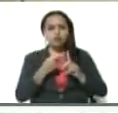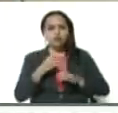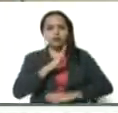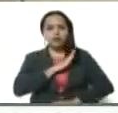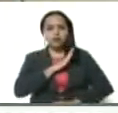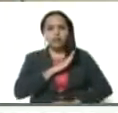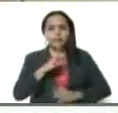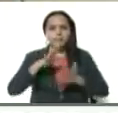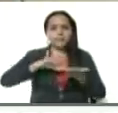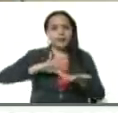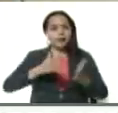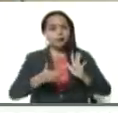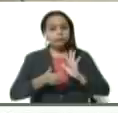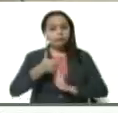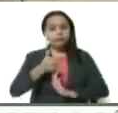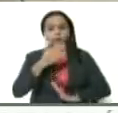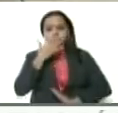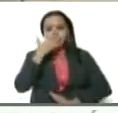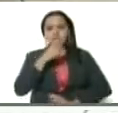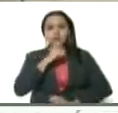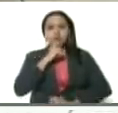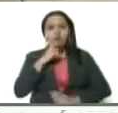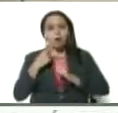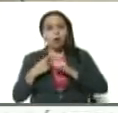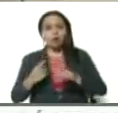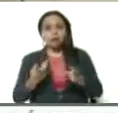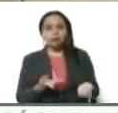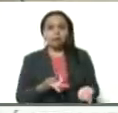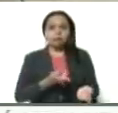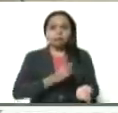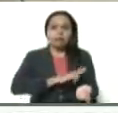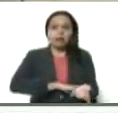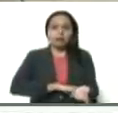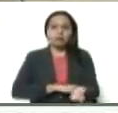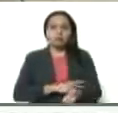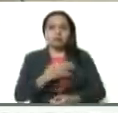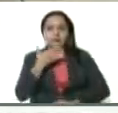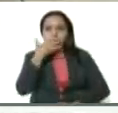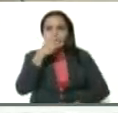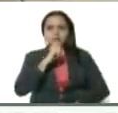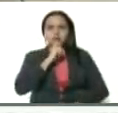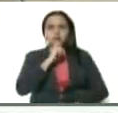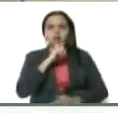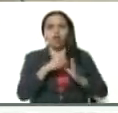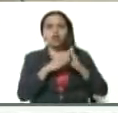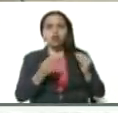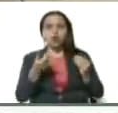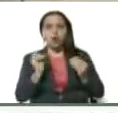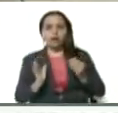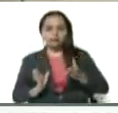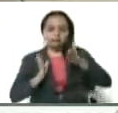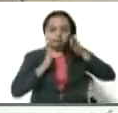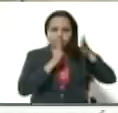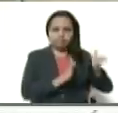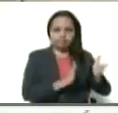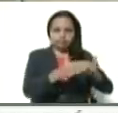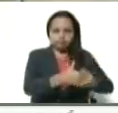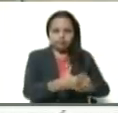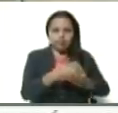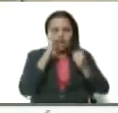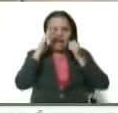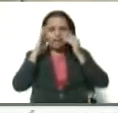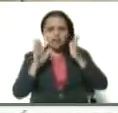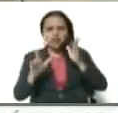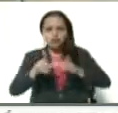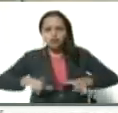ira moderada. Y el otro lo tiene grave. Todos están aislados y atendidos en